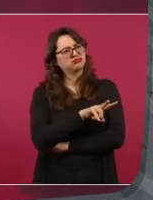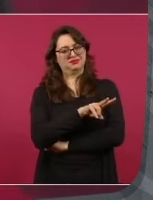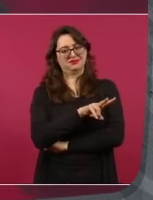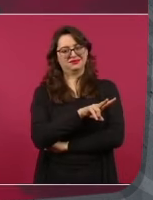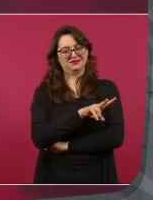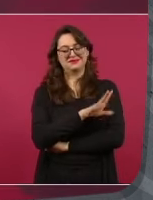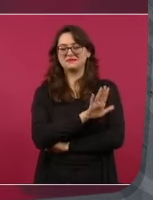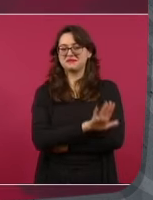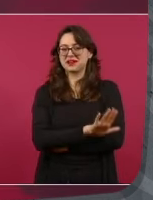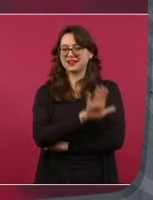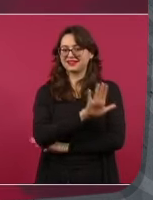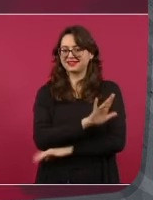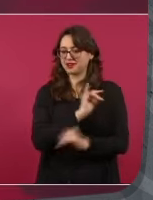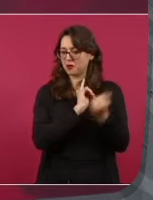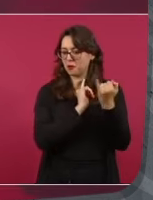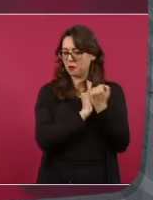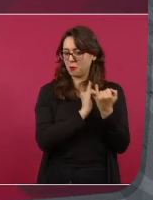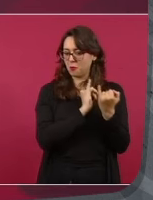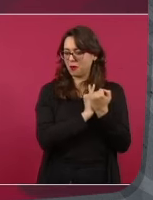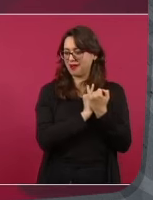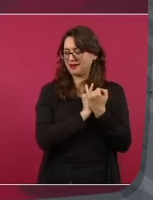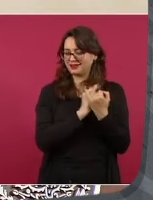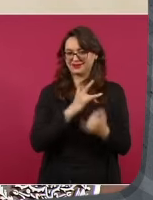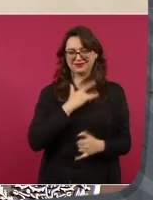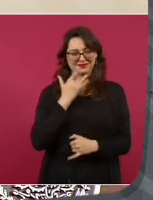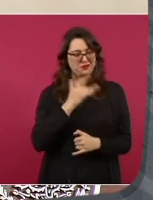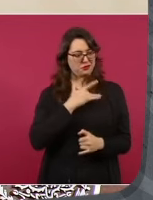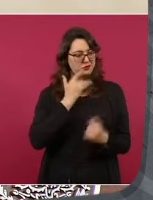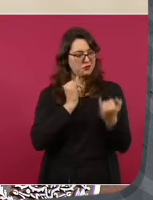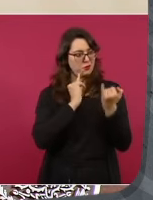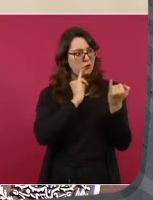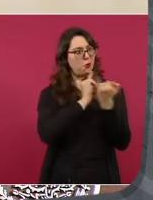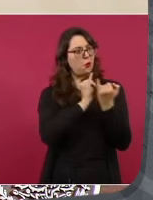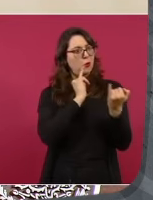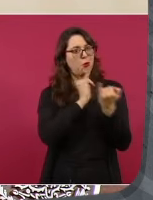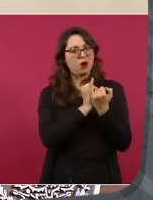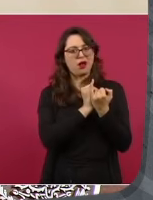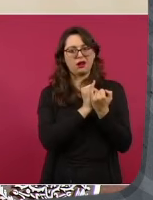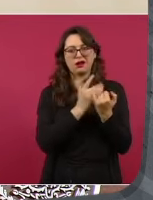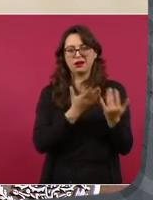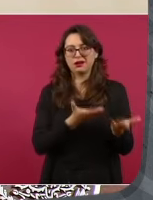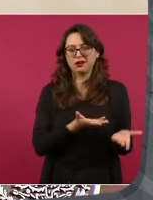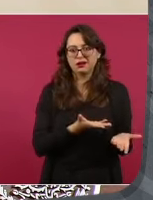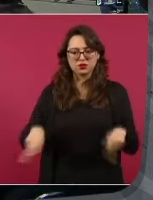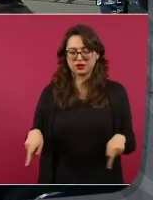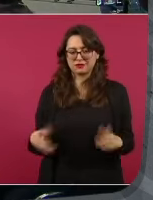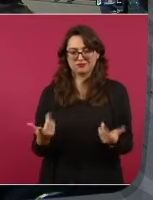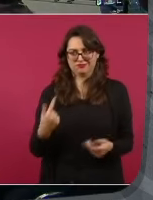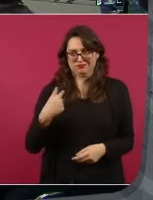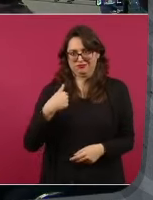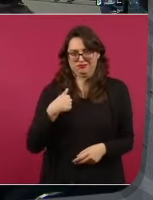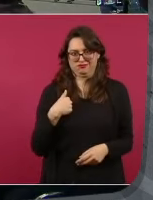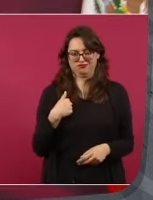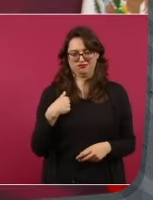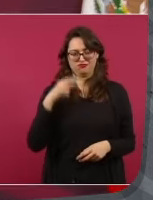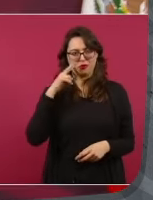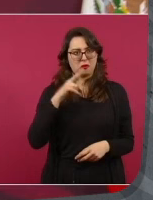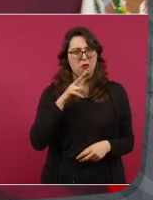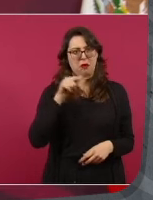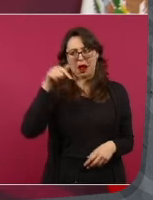ni en México ni en el extranjero, le